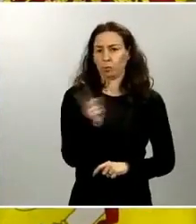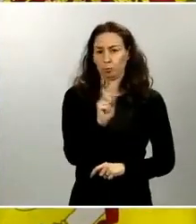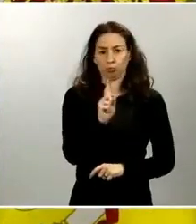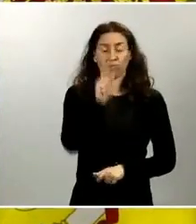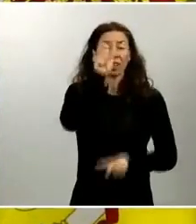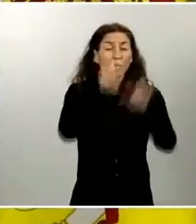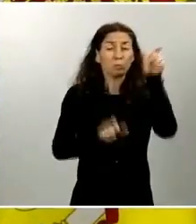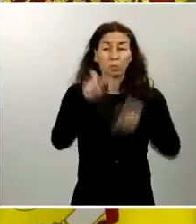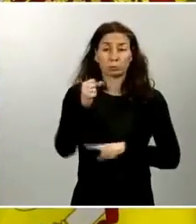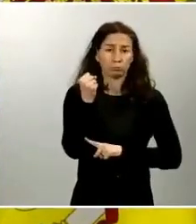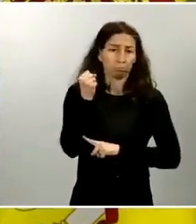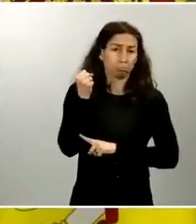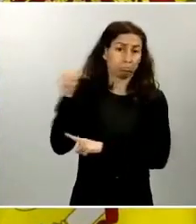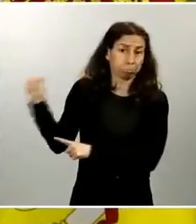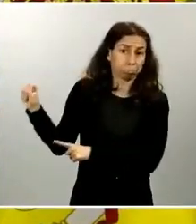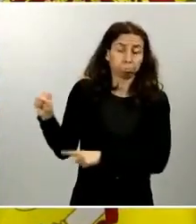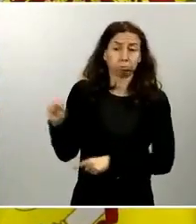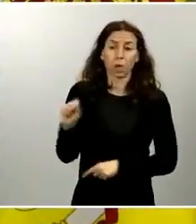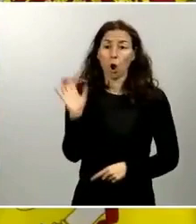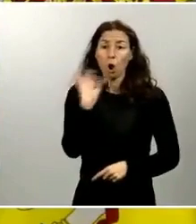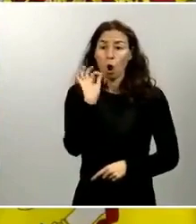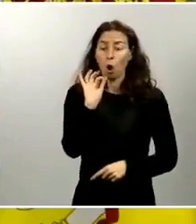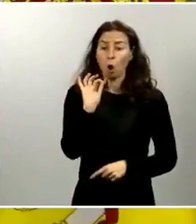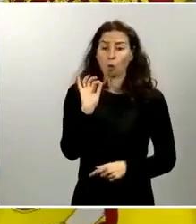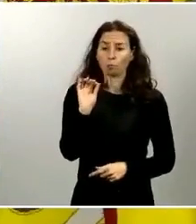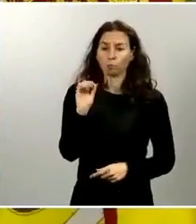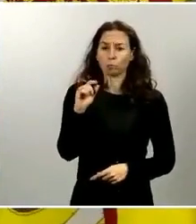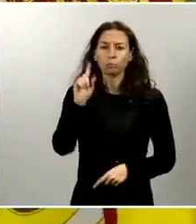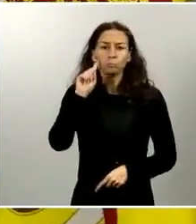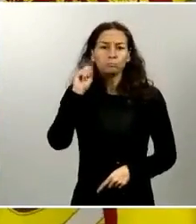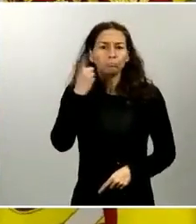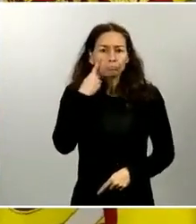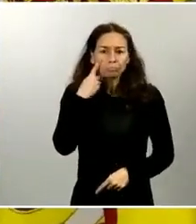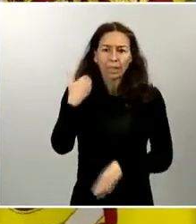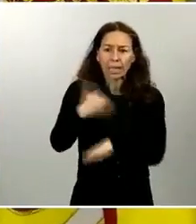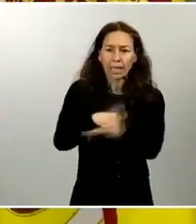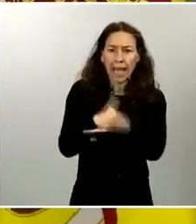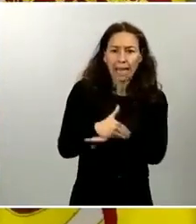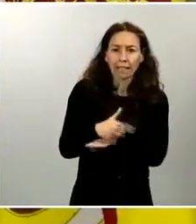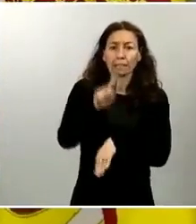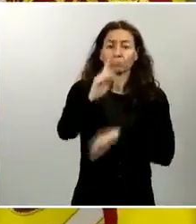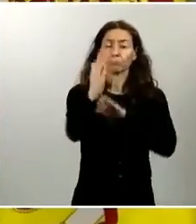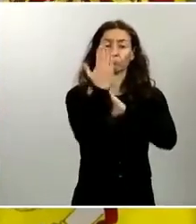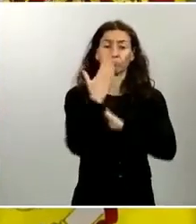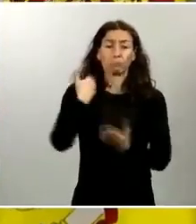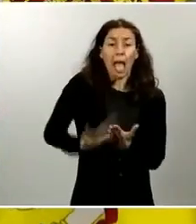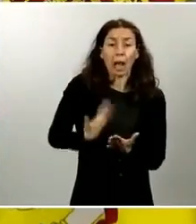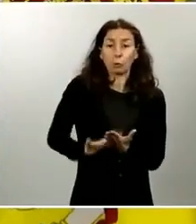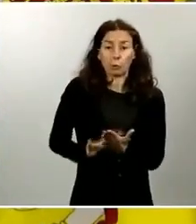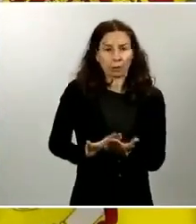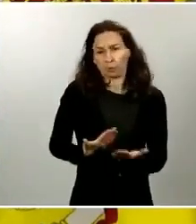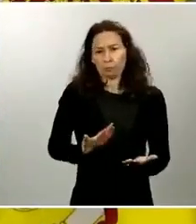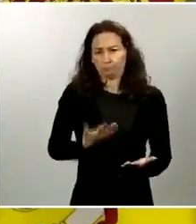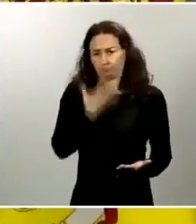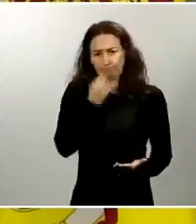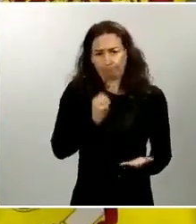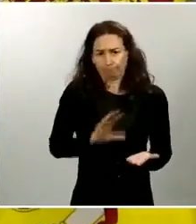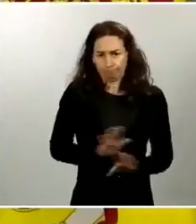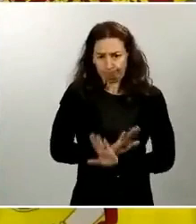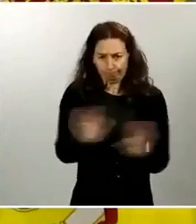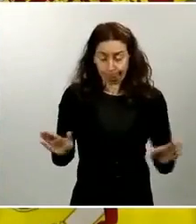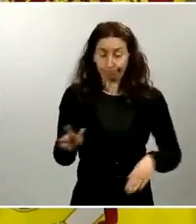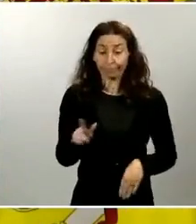sorprendemos en la calle e intentan justificar lo injustificable. En estos días hemos identificado a personas